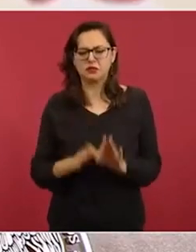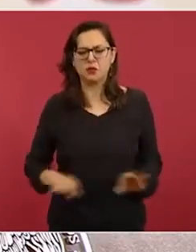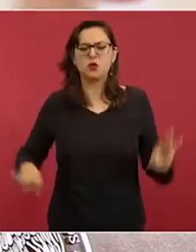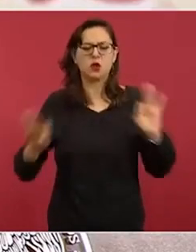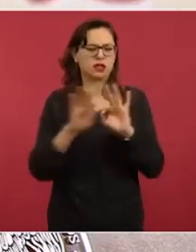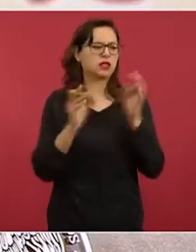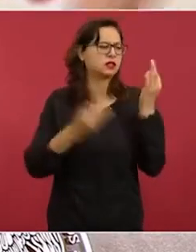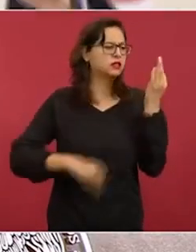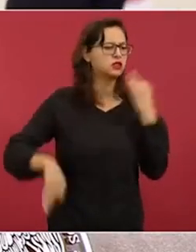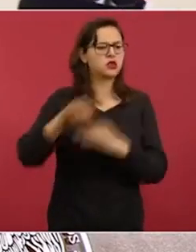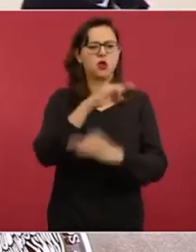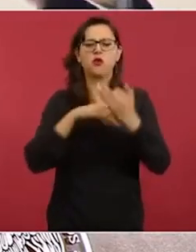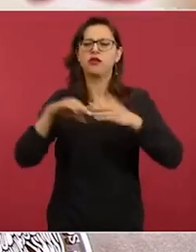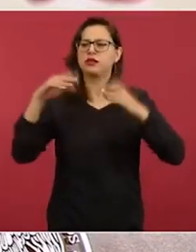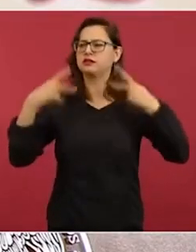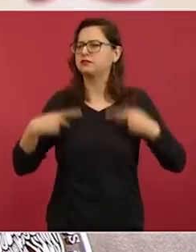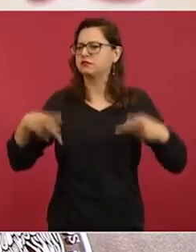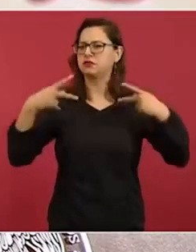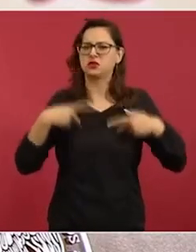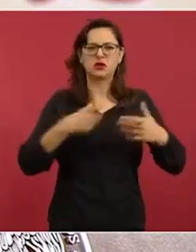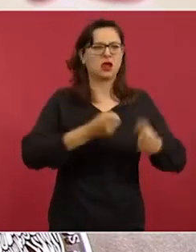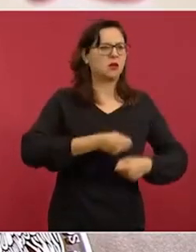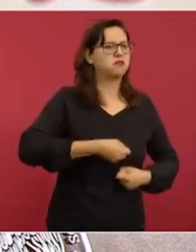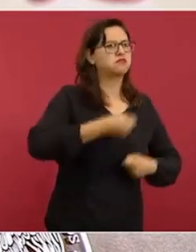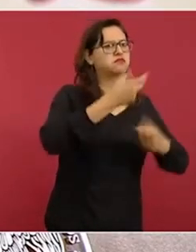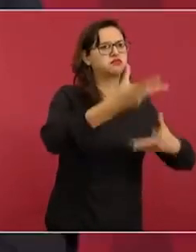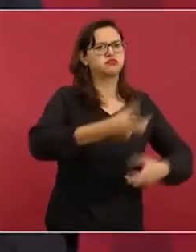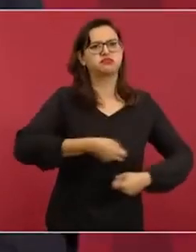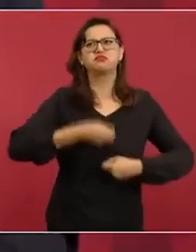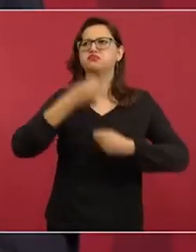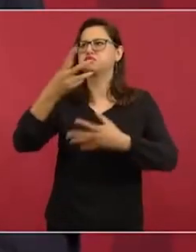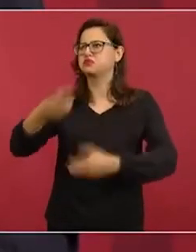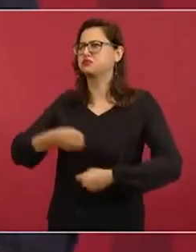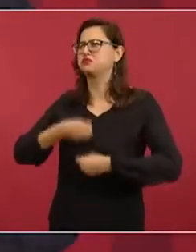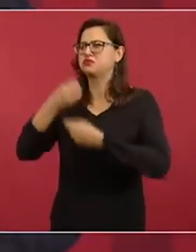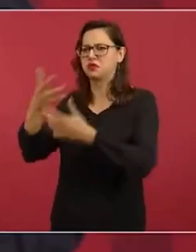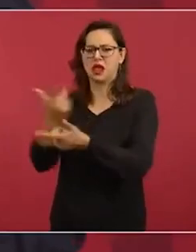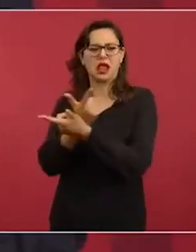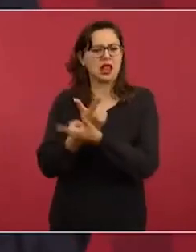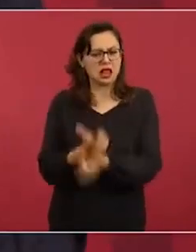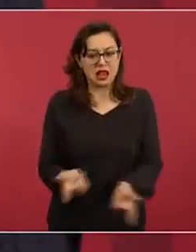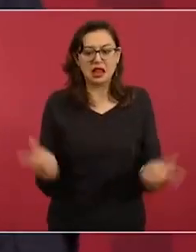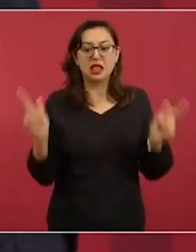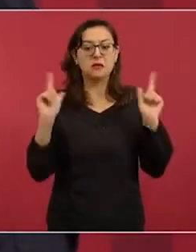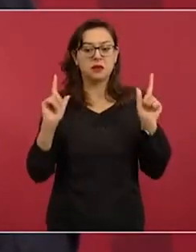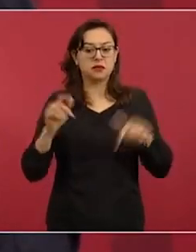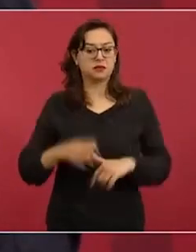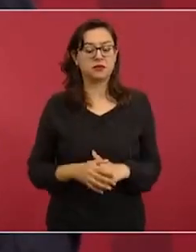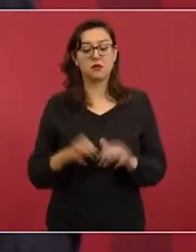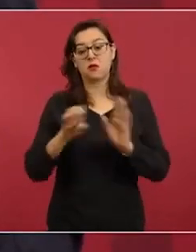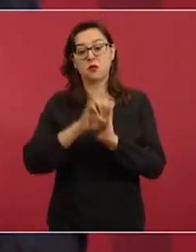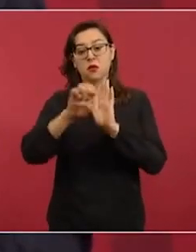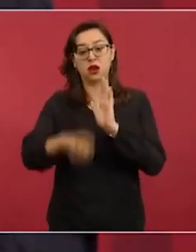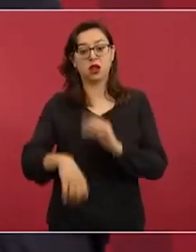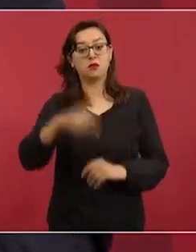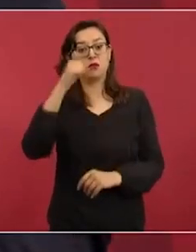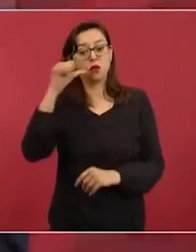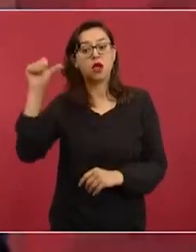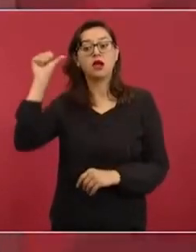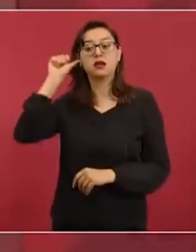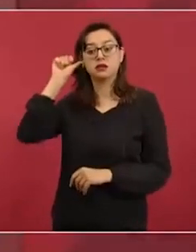de que se garantice la libertad de expresión. Como ayer, que